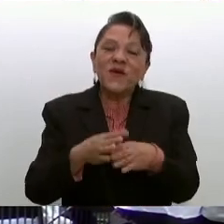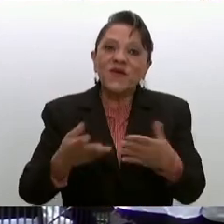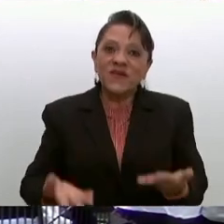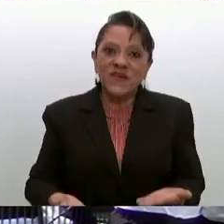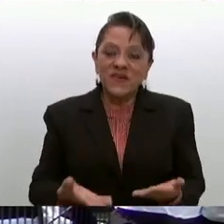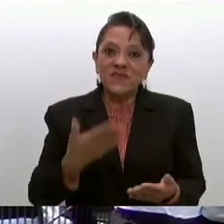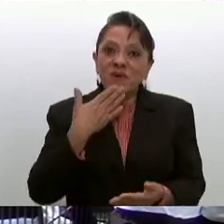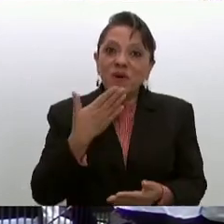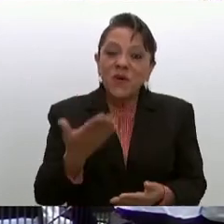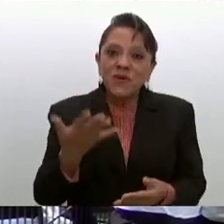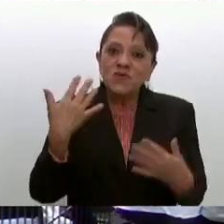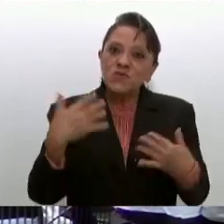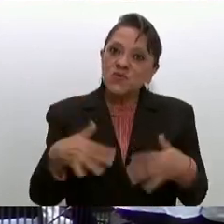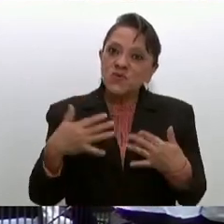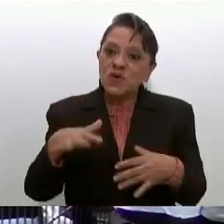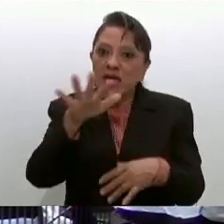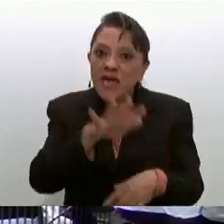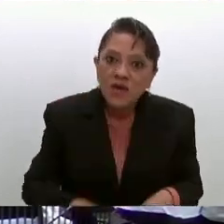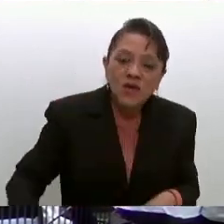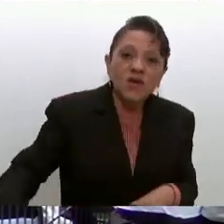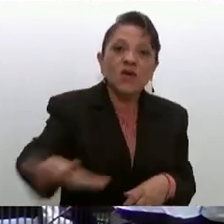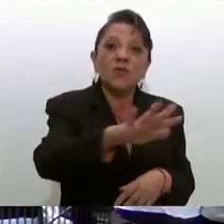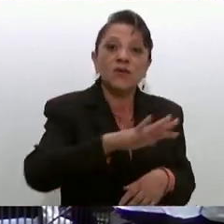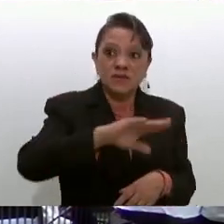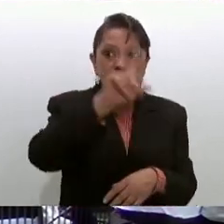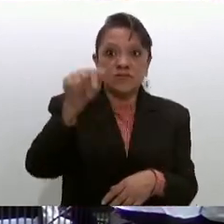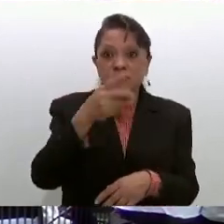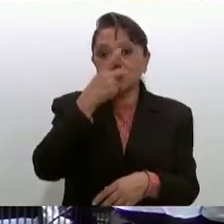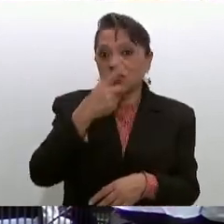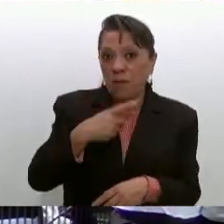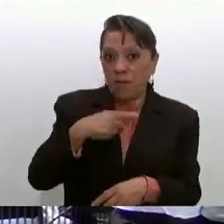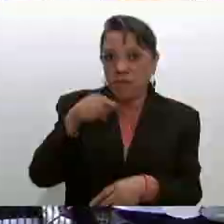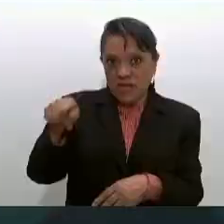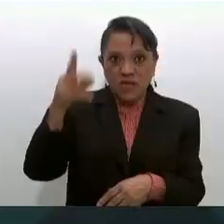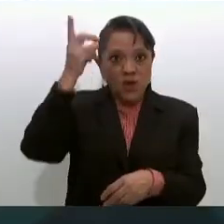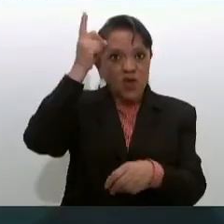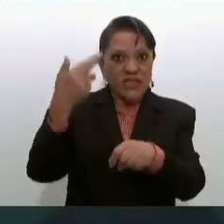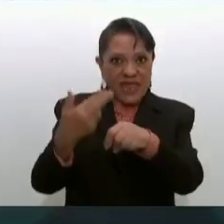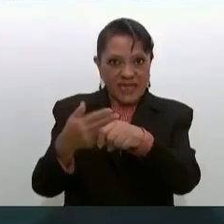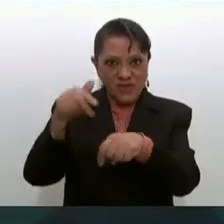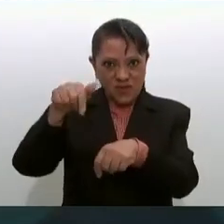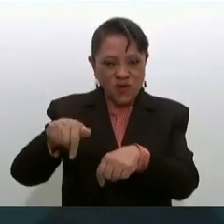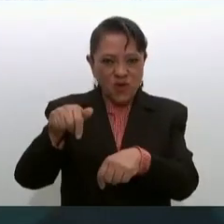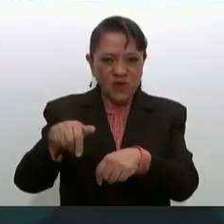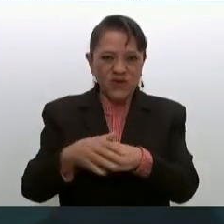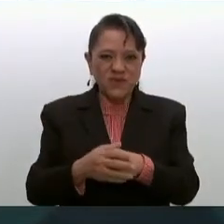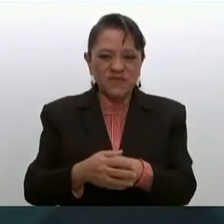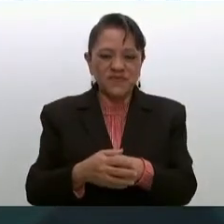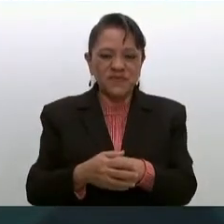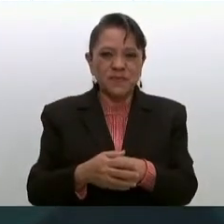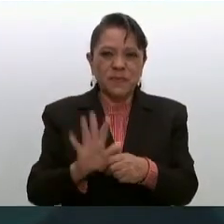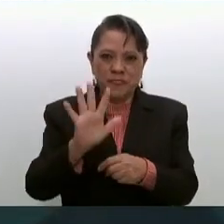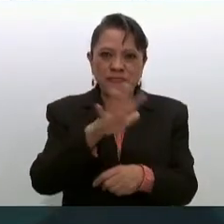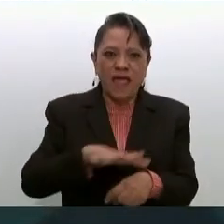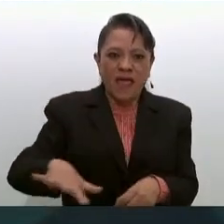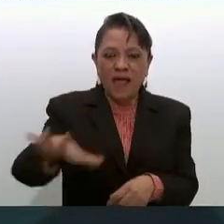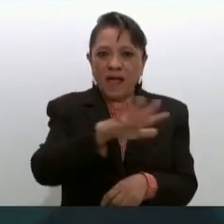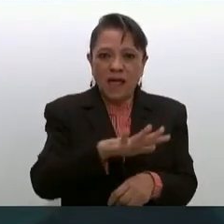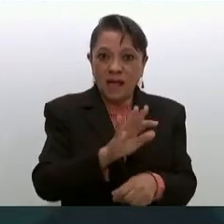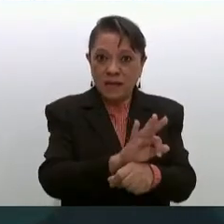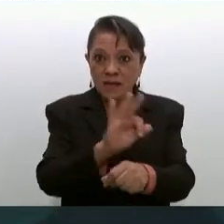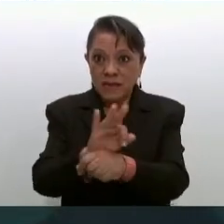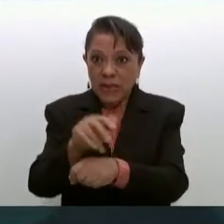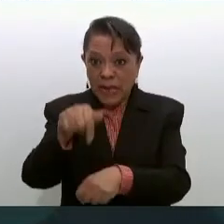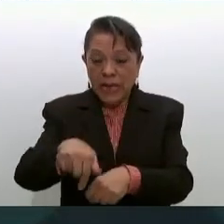la cobertura y luego me lo ratificó también el director del hospital, la cobertura de este